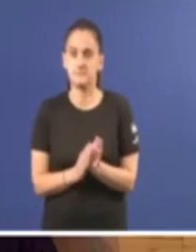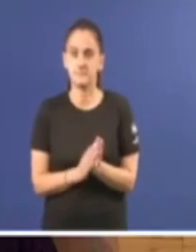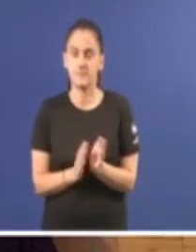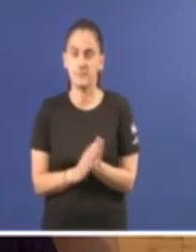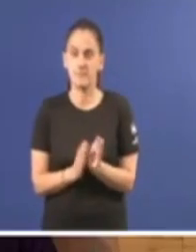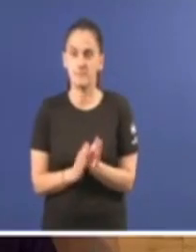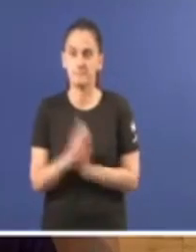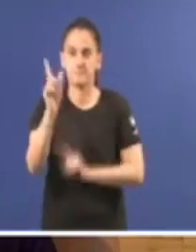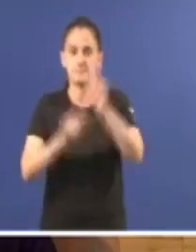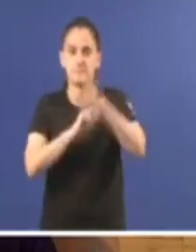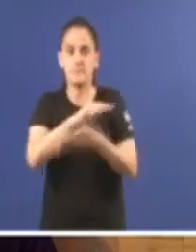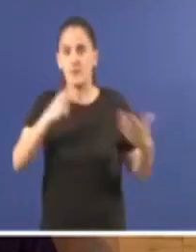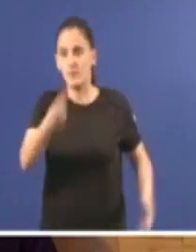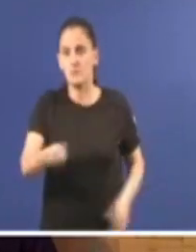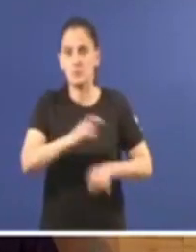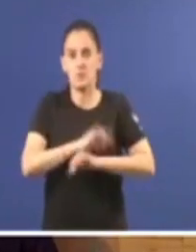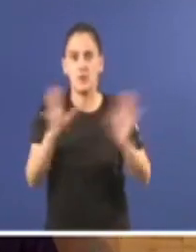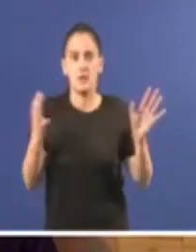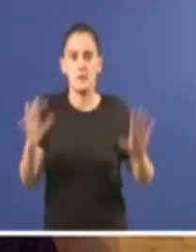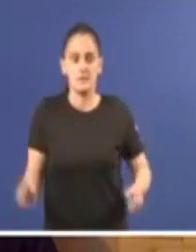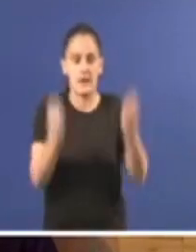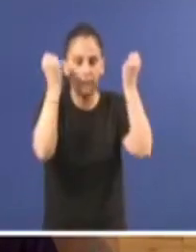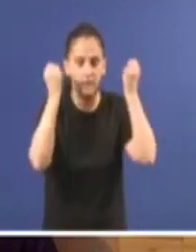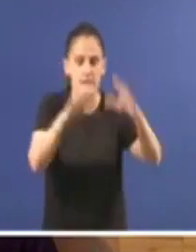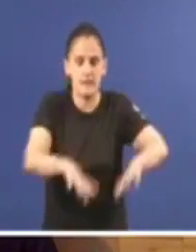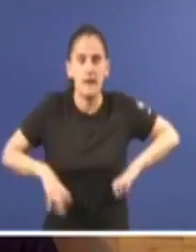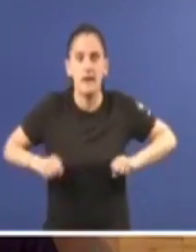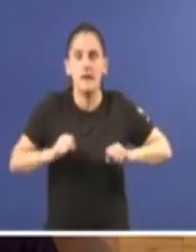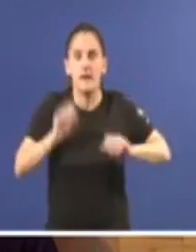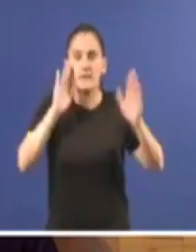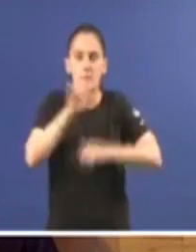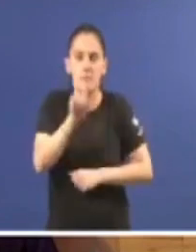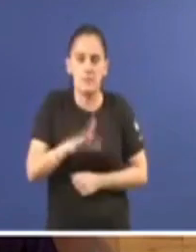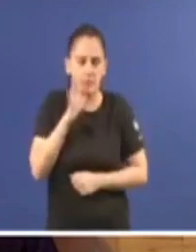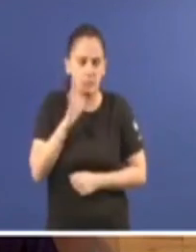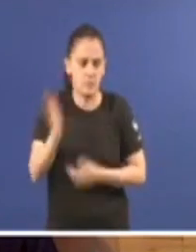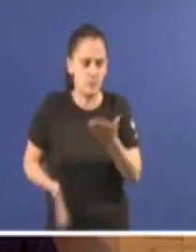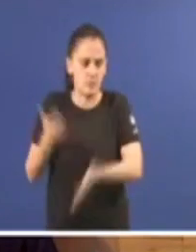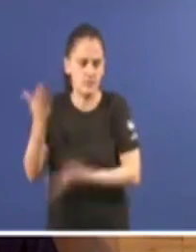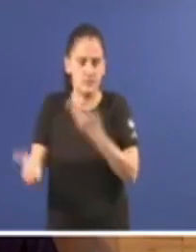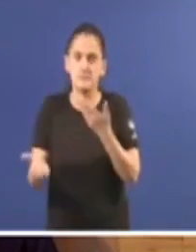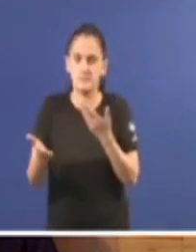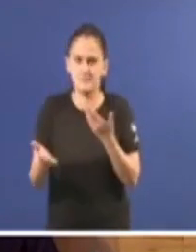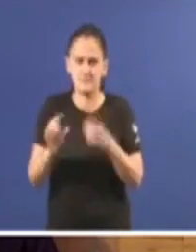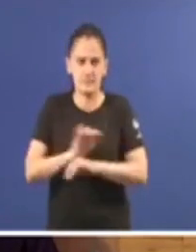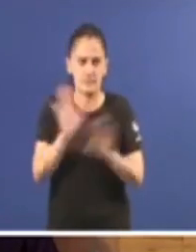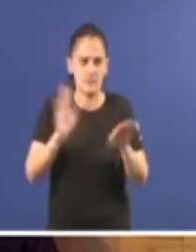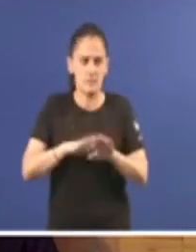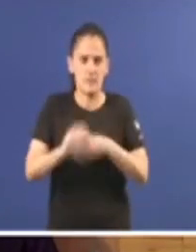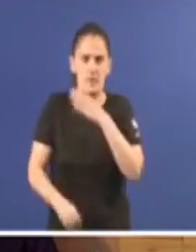E no ve nega decímulo alto e claro, hai que rescatar a atención primaria. E facemoslle propostas concretas, realizables, para